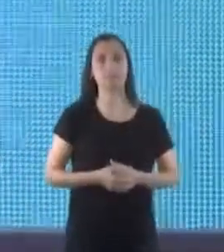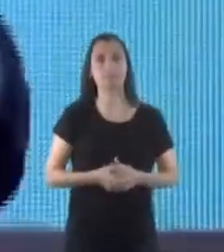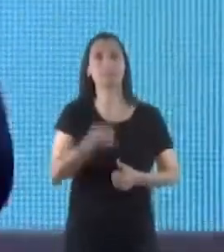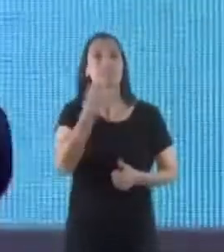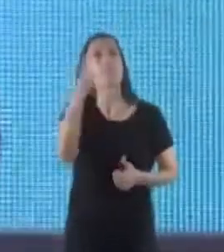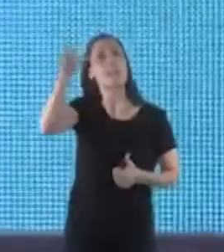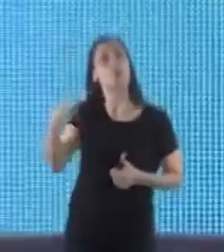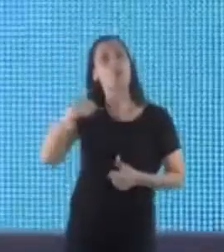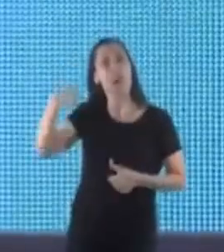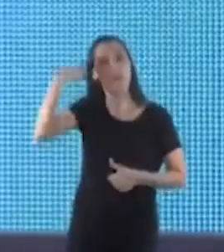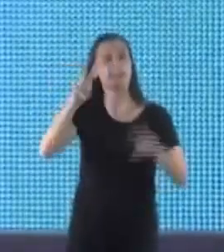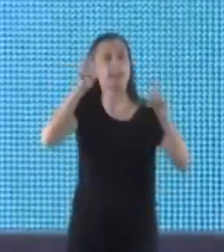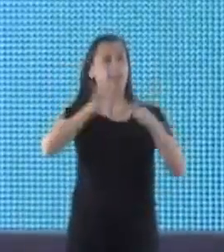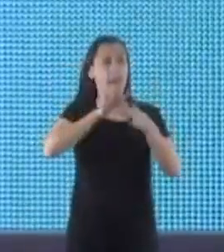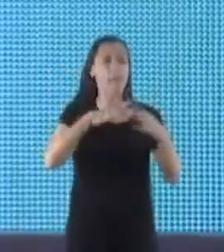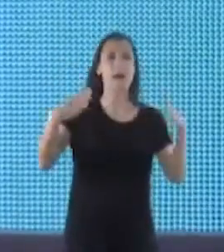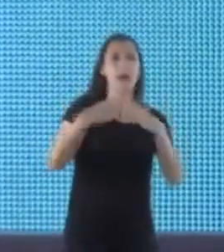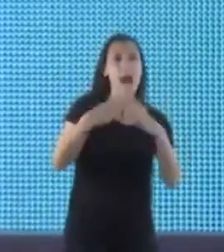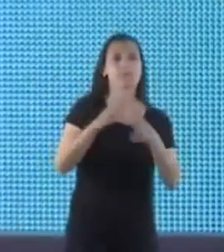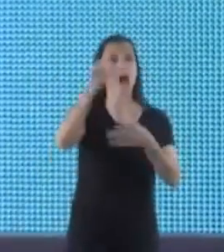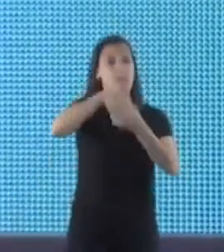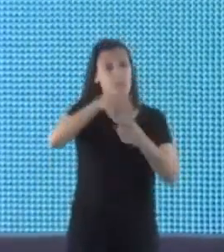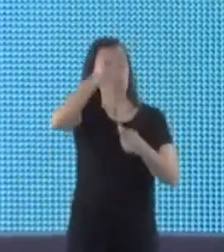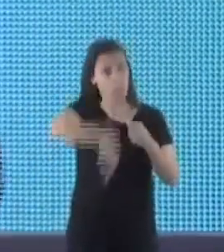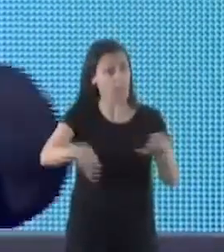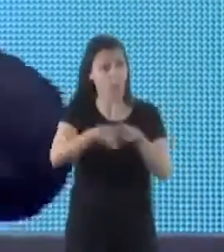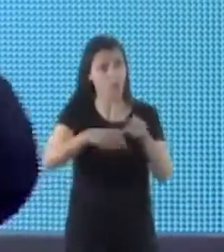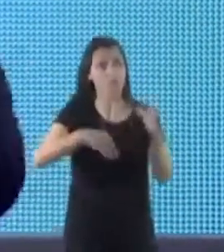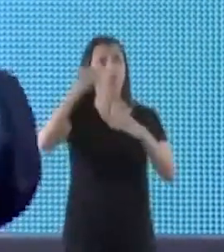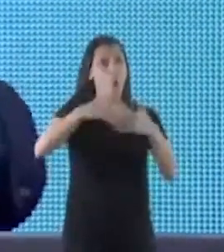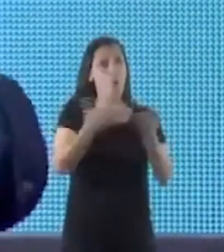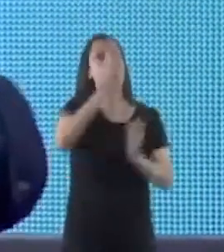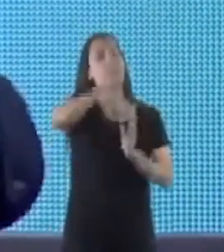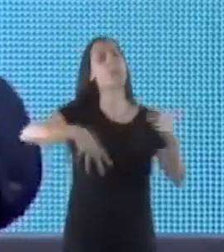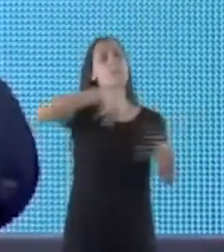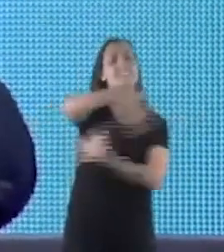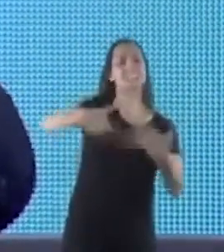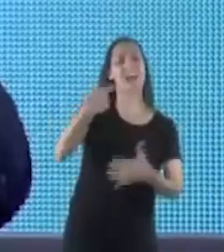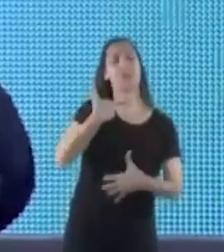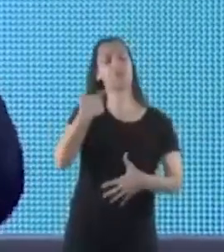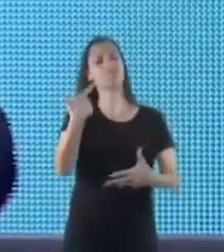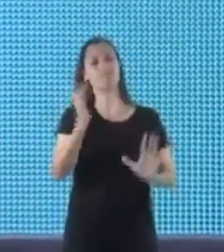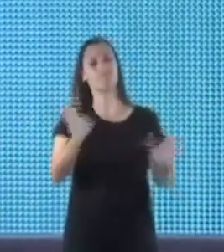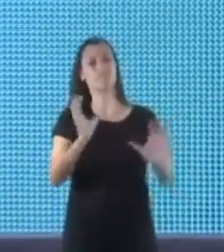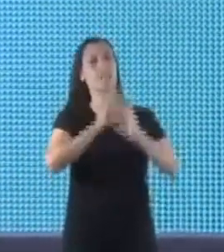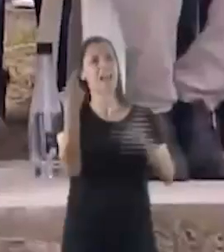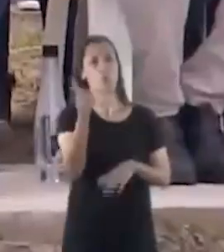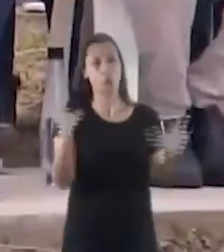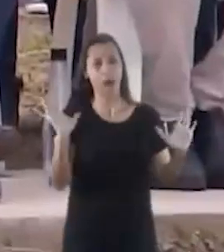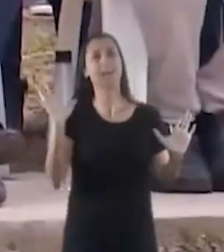piensa la vivienda como parte de la obra pública, ahí se empieza a mezclar todo, ¿no? Entonces uno ya está pensando